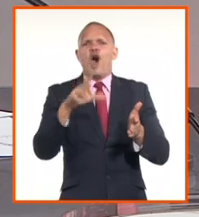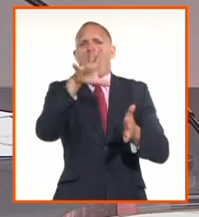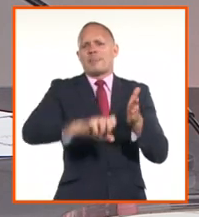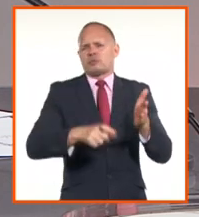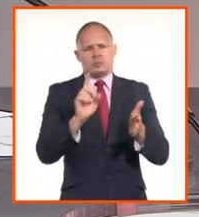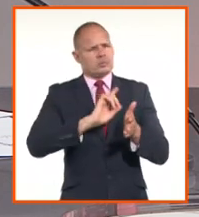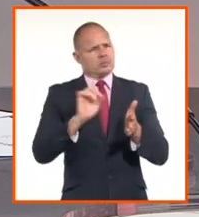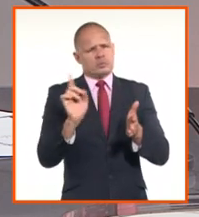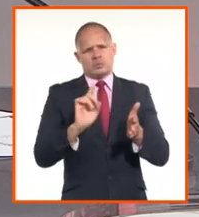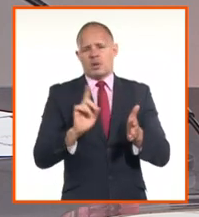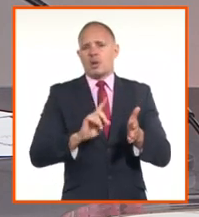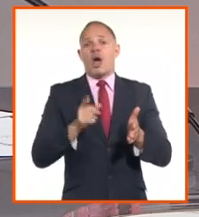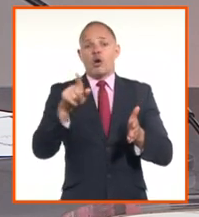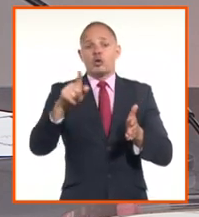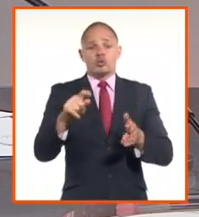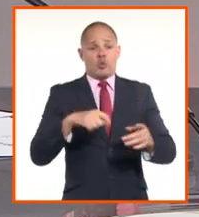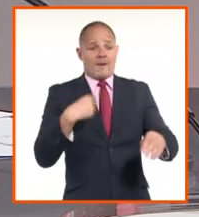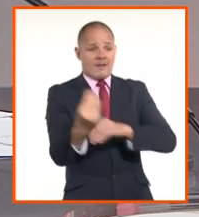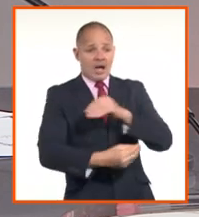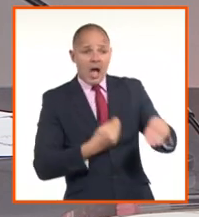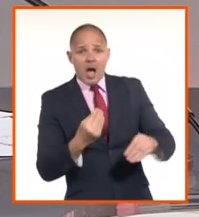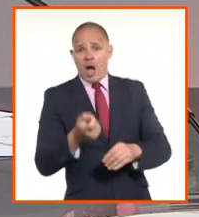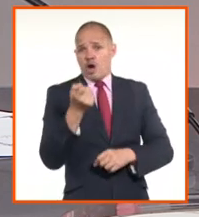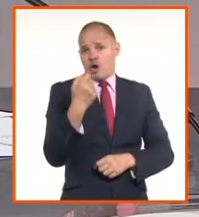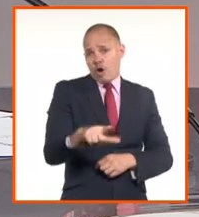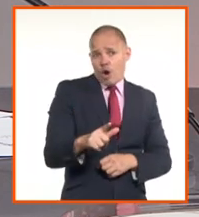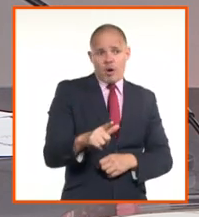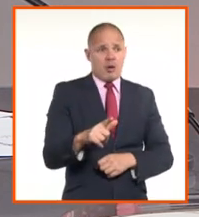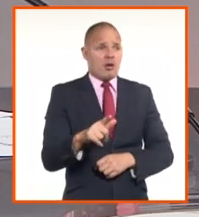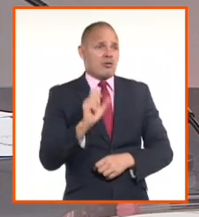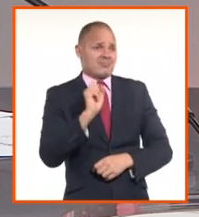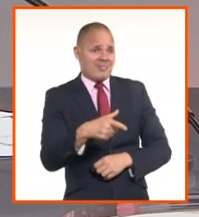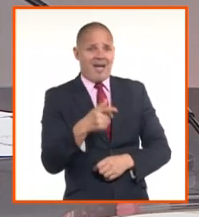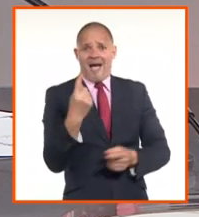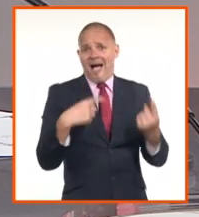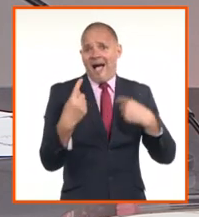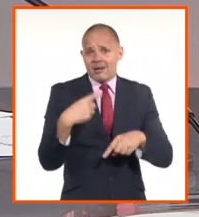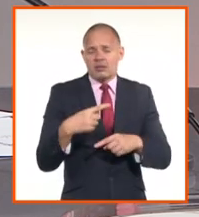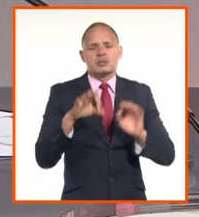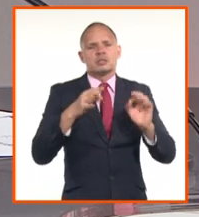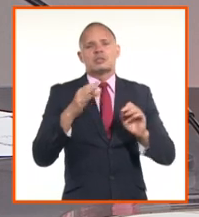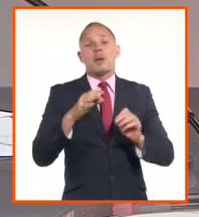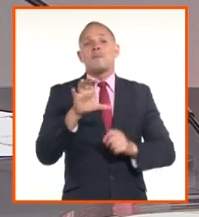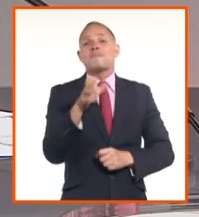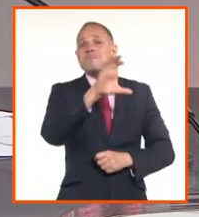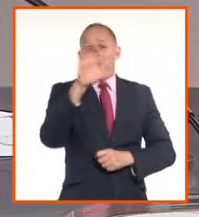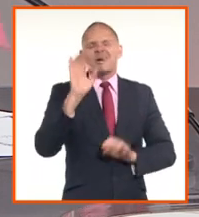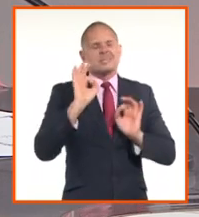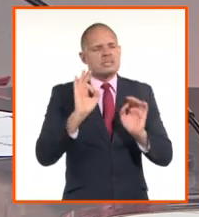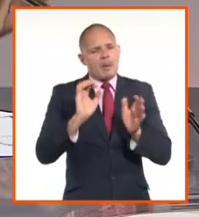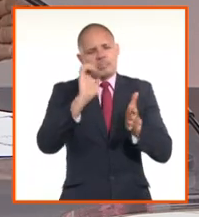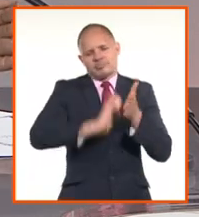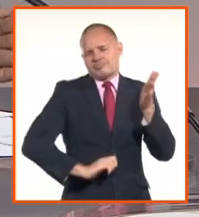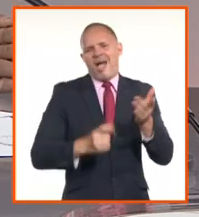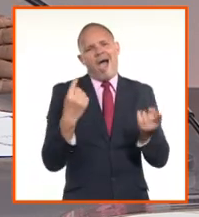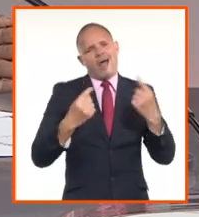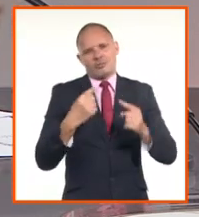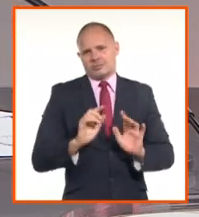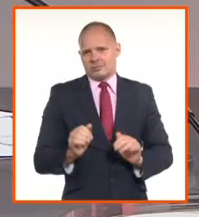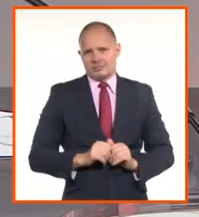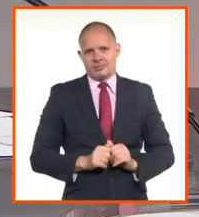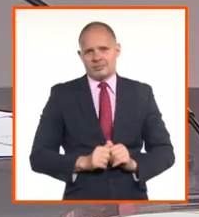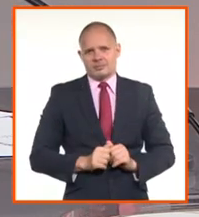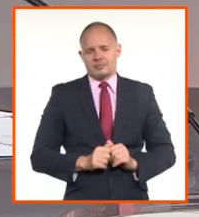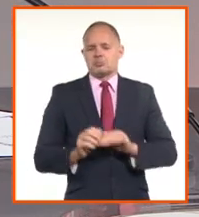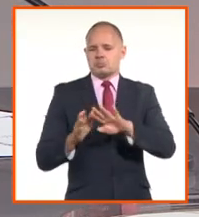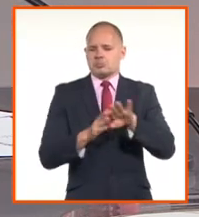Entonces, estos márgenes cuando los diseñamos, diseñamos incentivar las operaciones en las que no medie el efectivo,